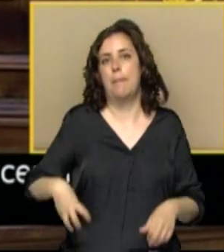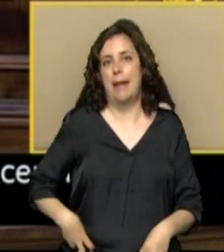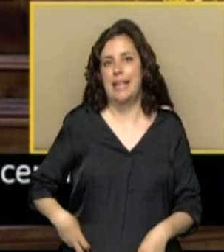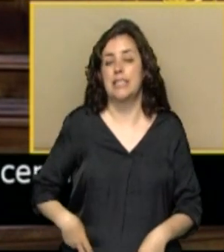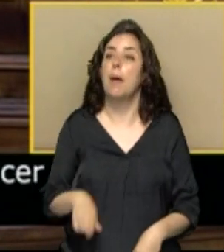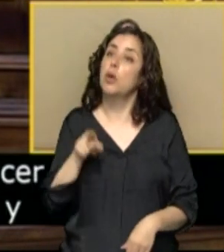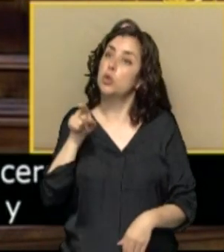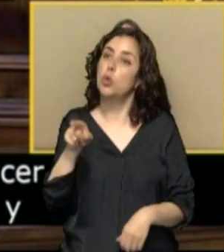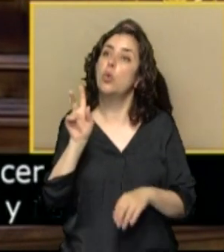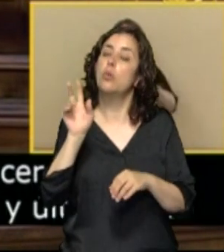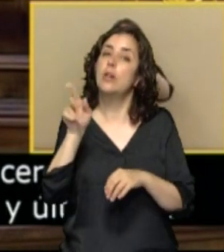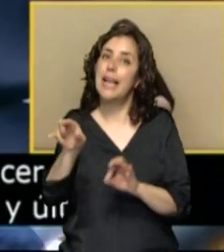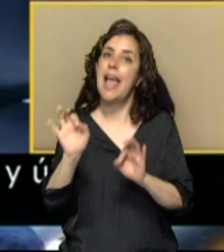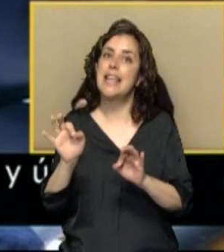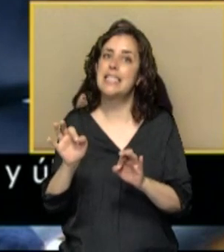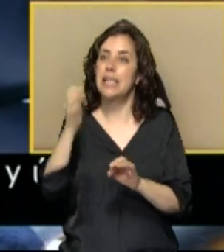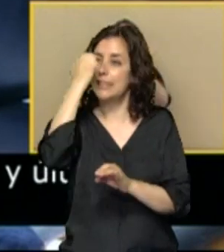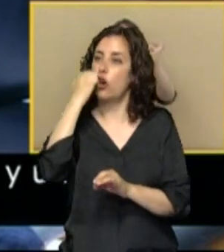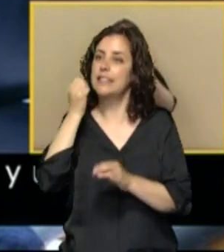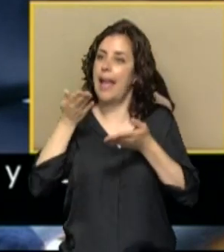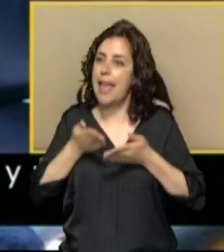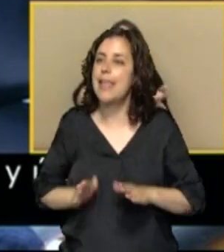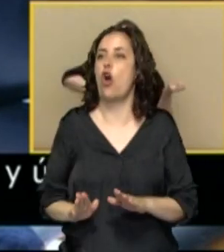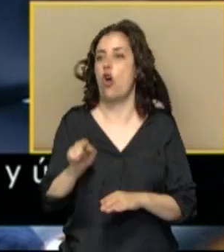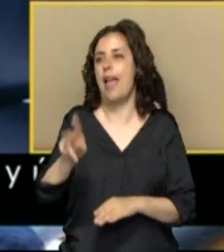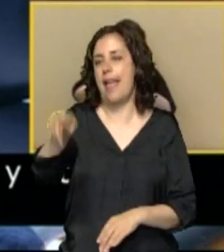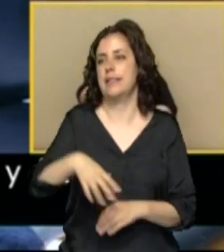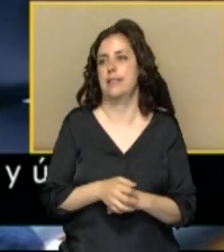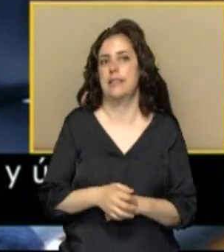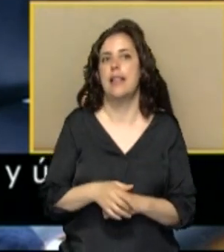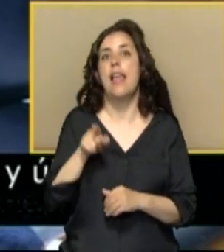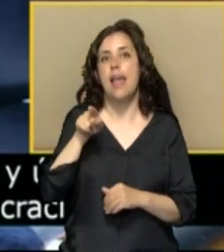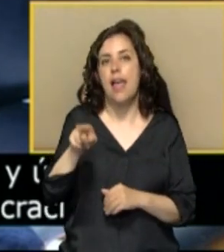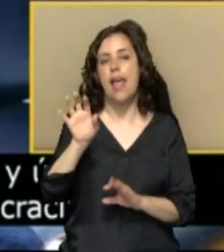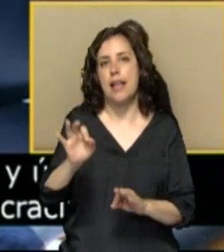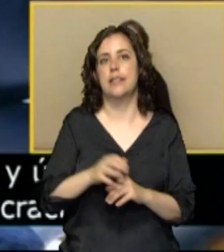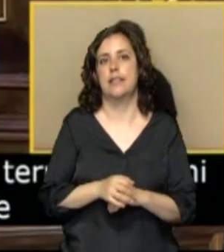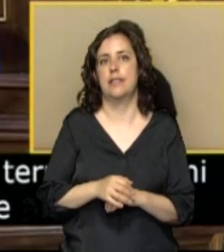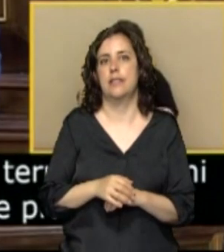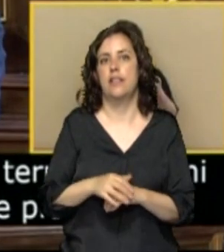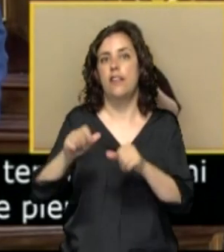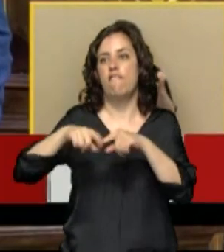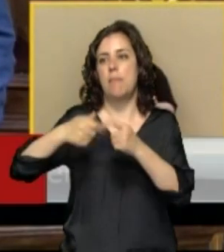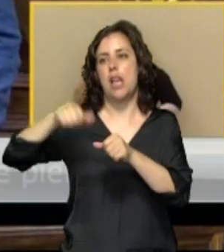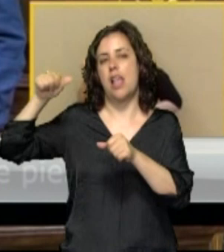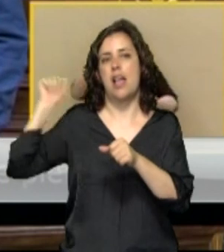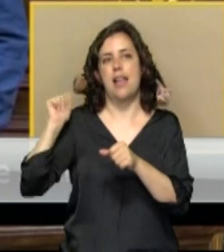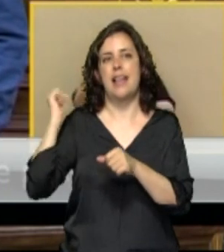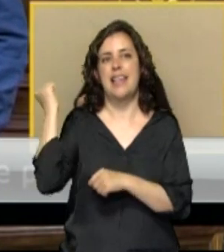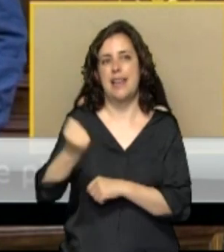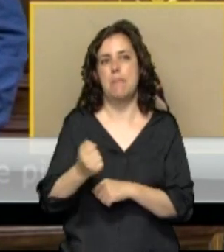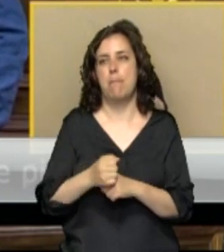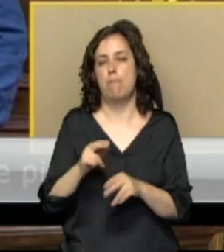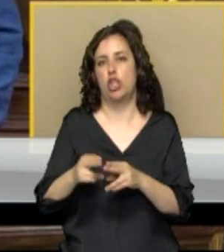terrorista. A esa aristocracia pertenece usted, a la del crimen político. Usted acaba de cometer